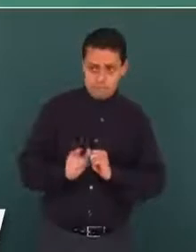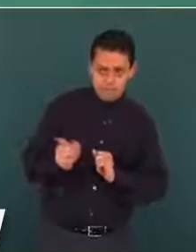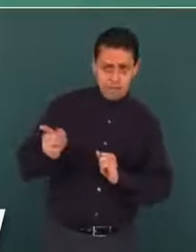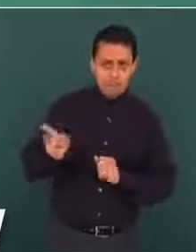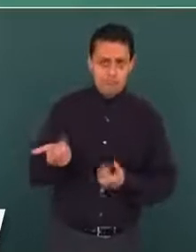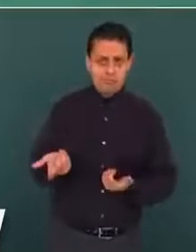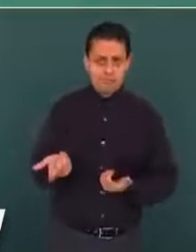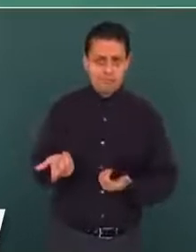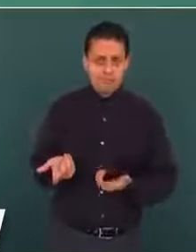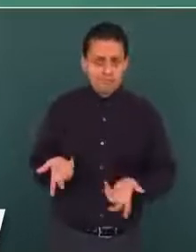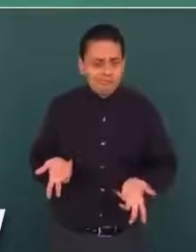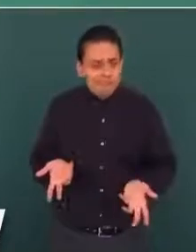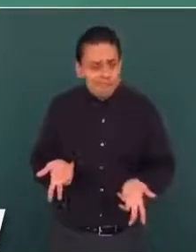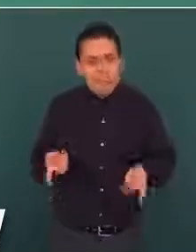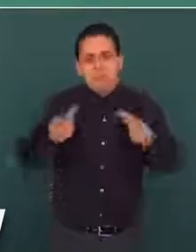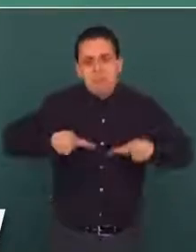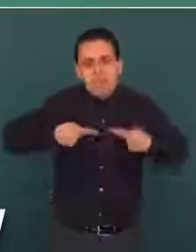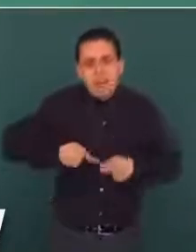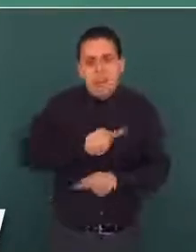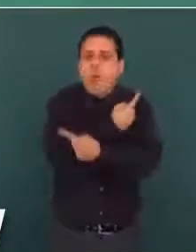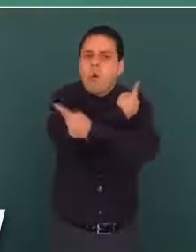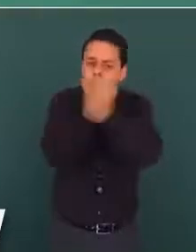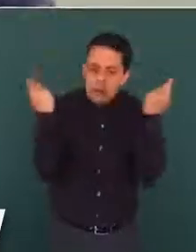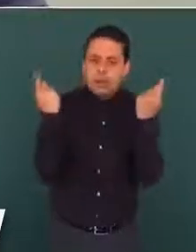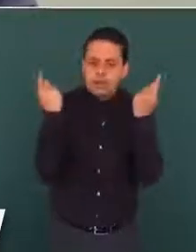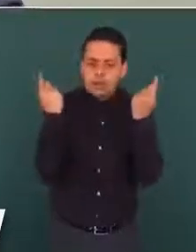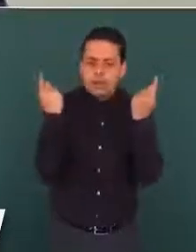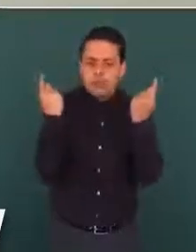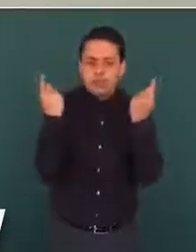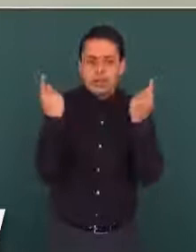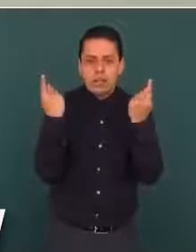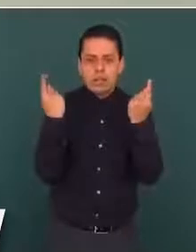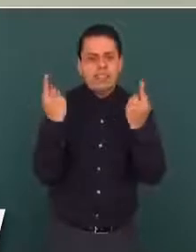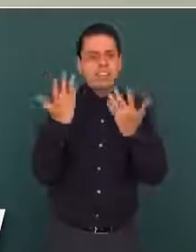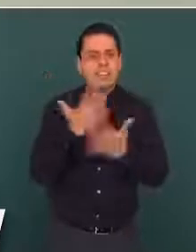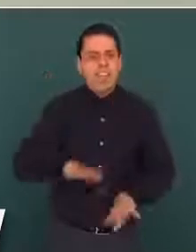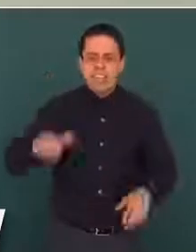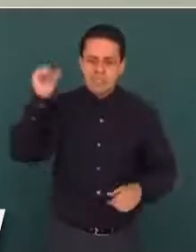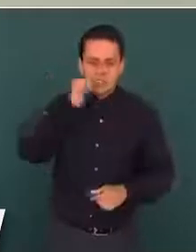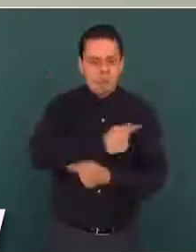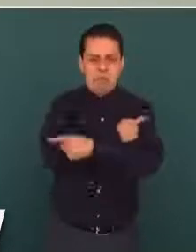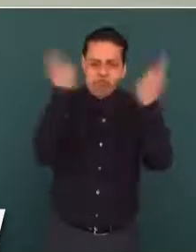Pues el pueblo se cansa de tanta pinche tranza.